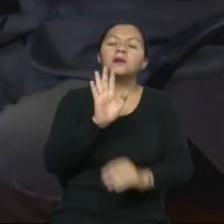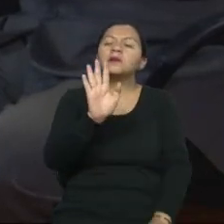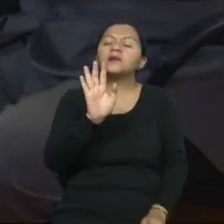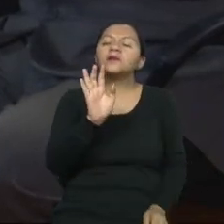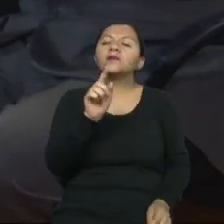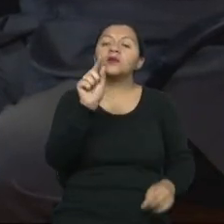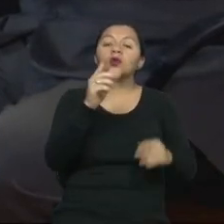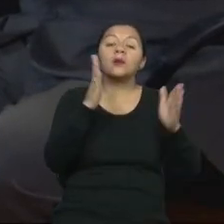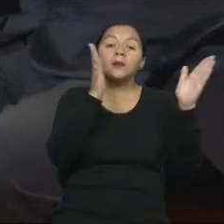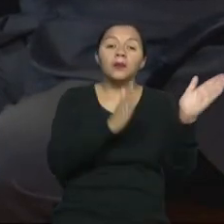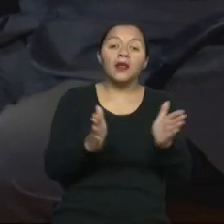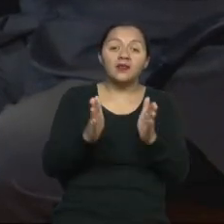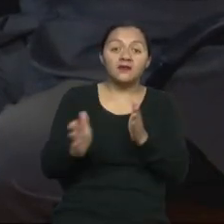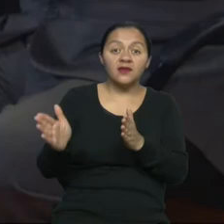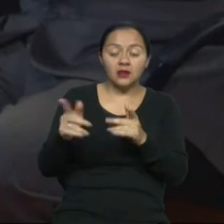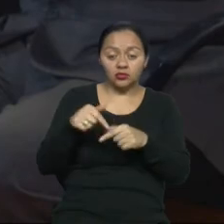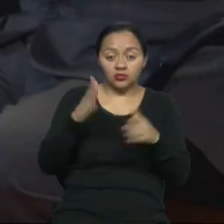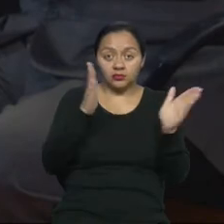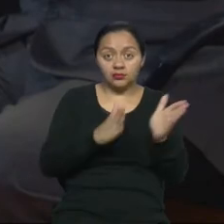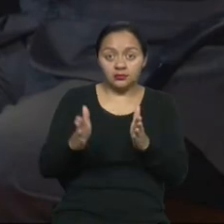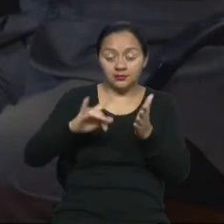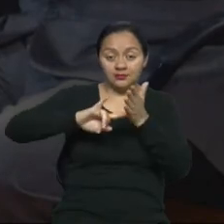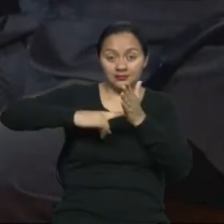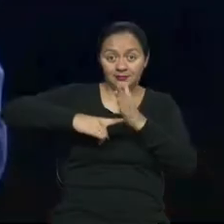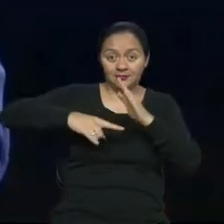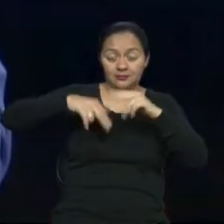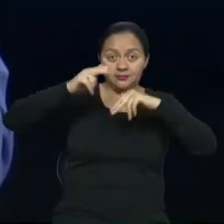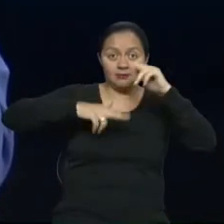su planificación arquitectónica, digámoslo así,